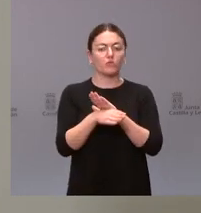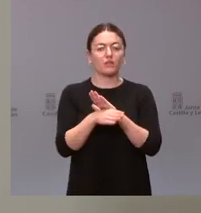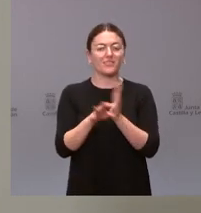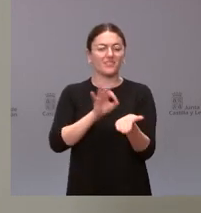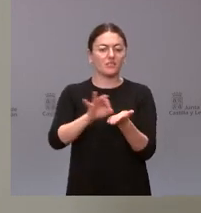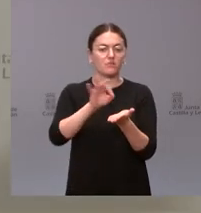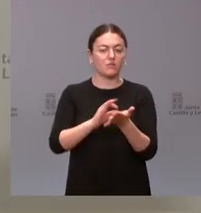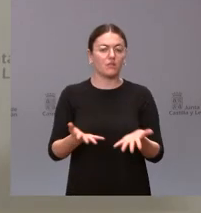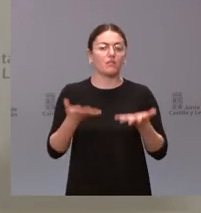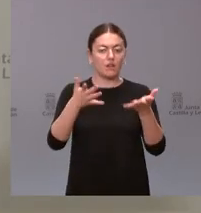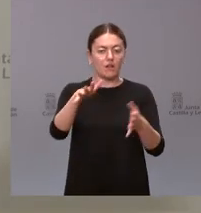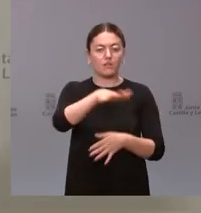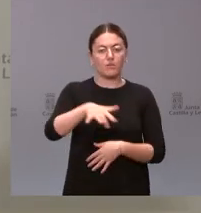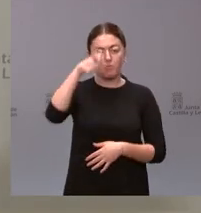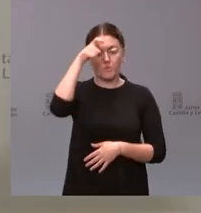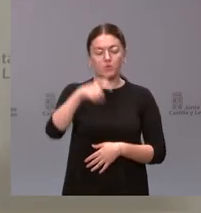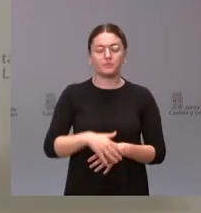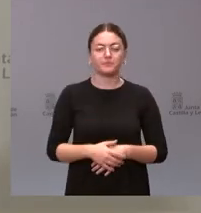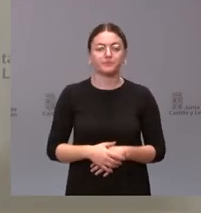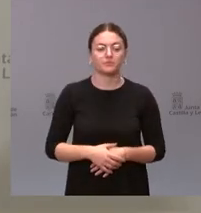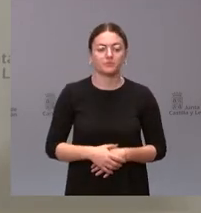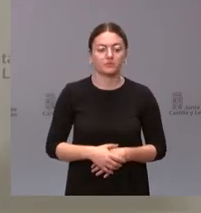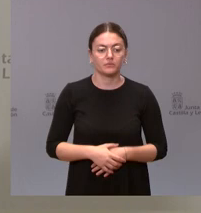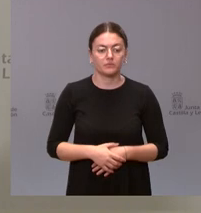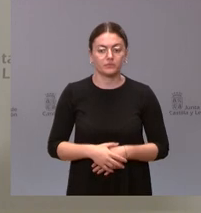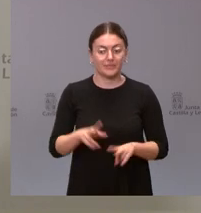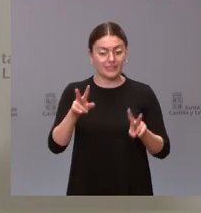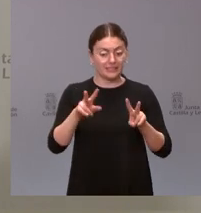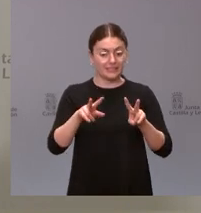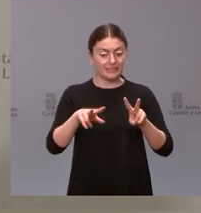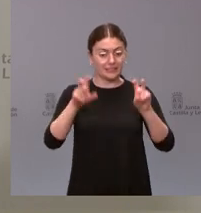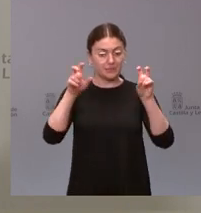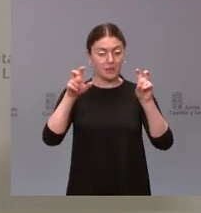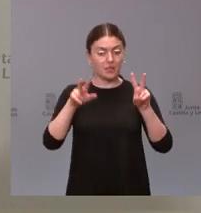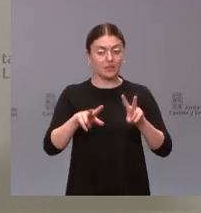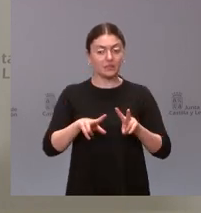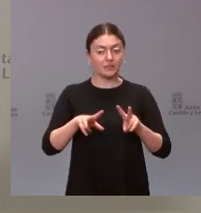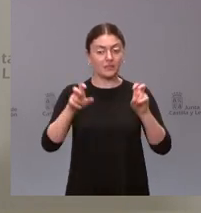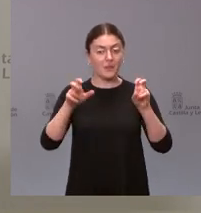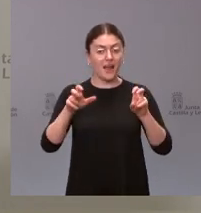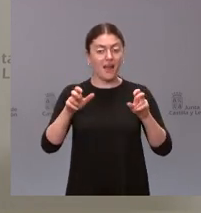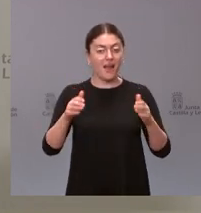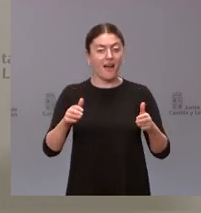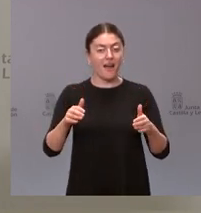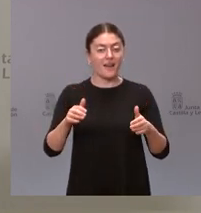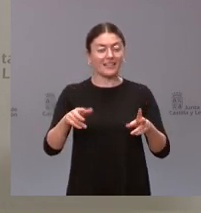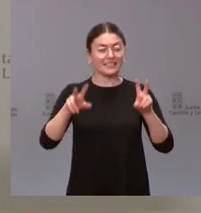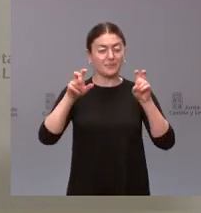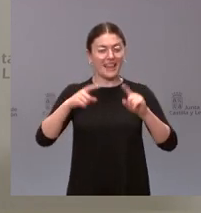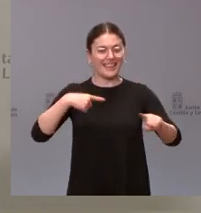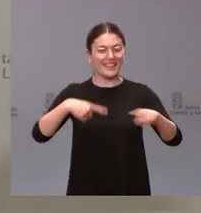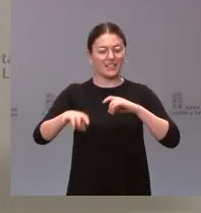En relación al tema del nuevo cargo en el ECIL el nuevo director del ECIL